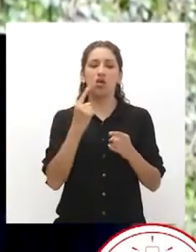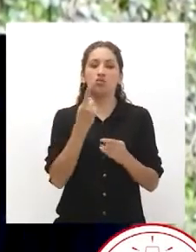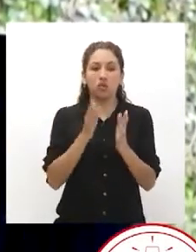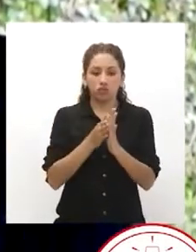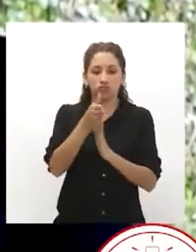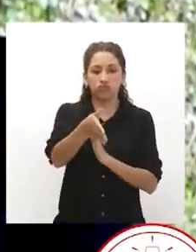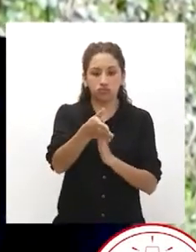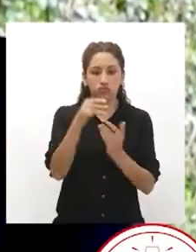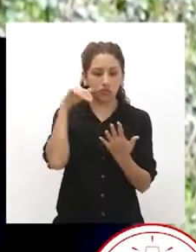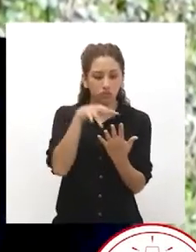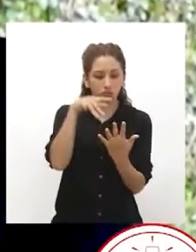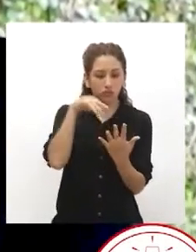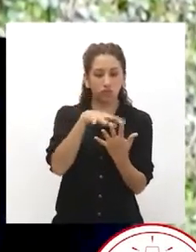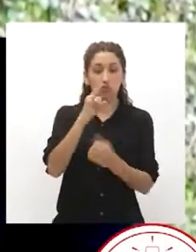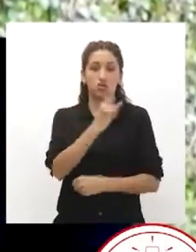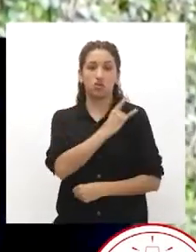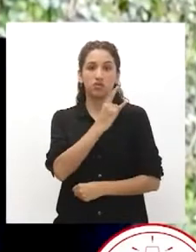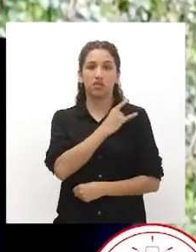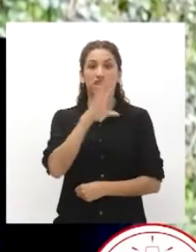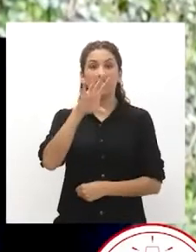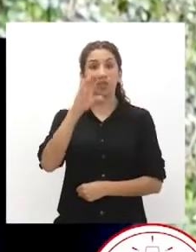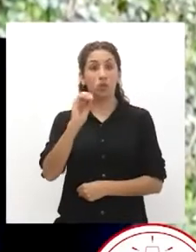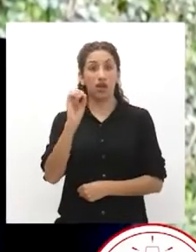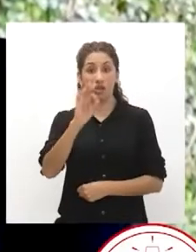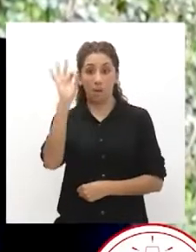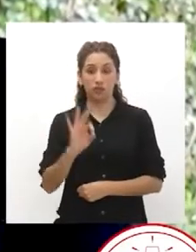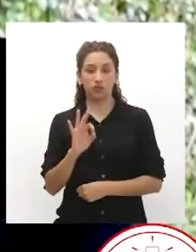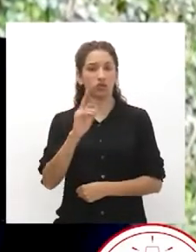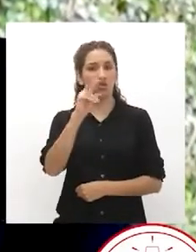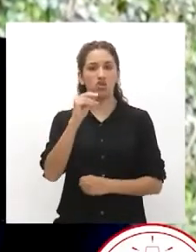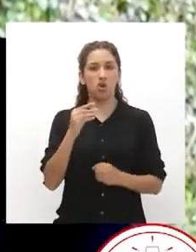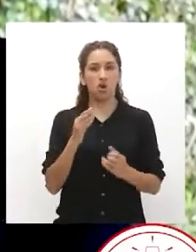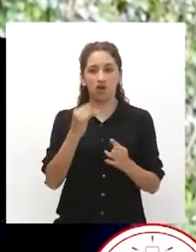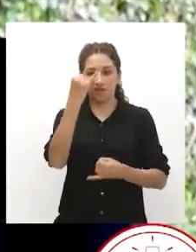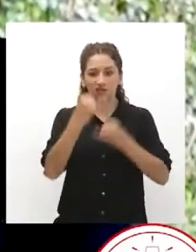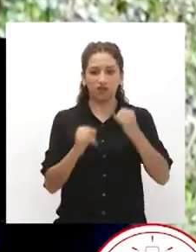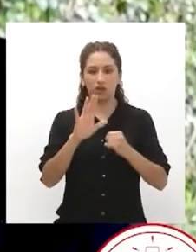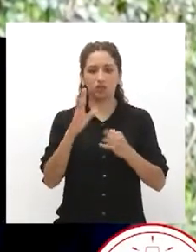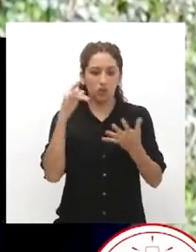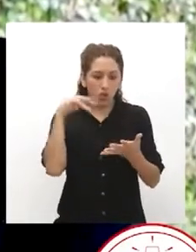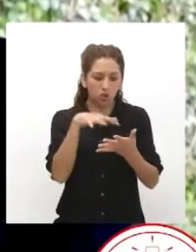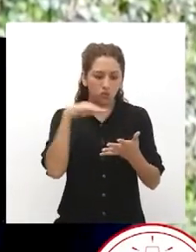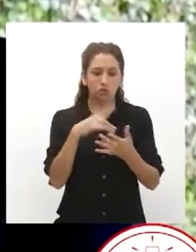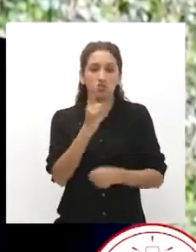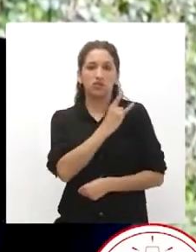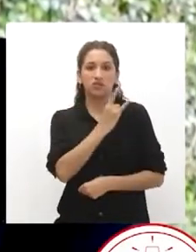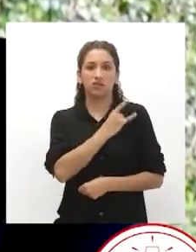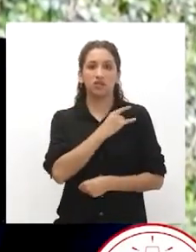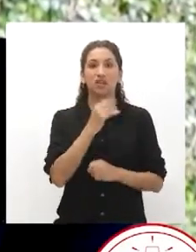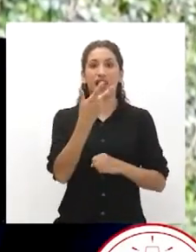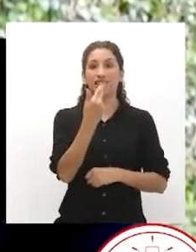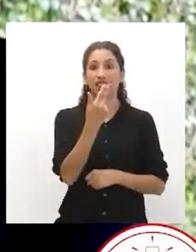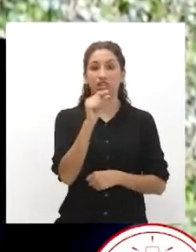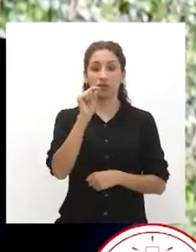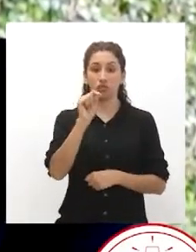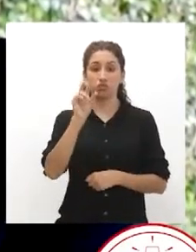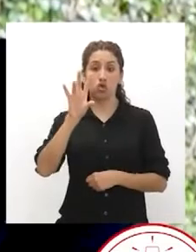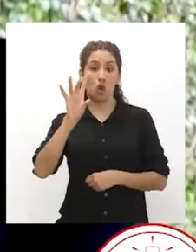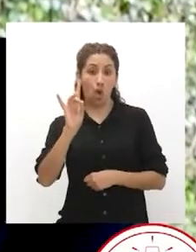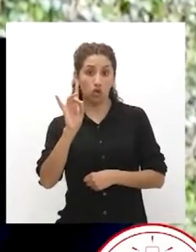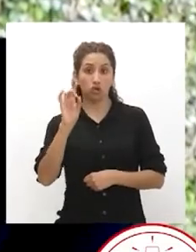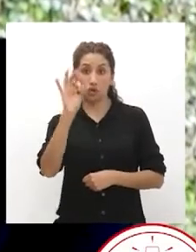universitarios. Cerca del 50% no concluye sus estudios secundarios. Y el 13.8%